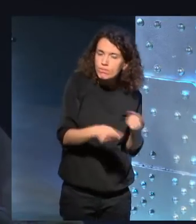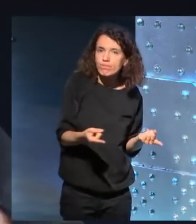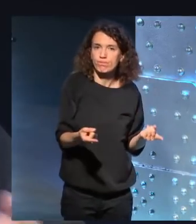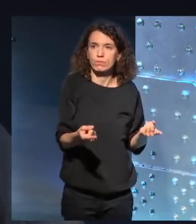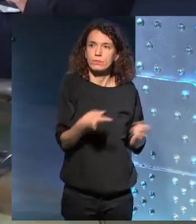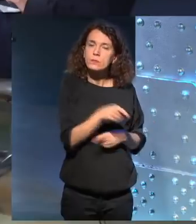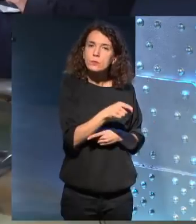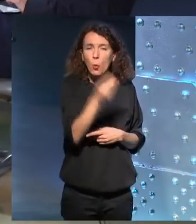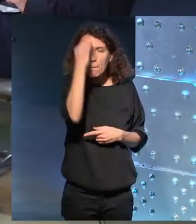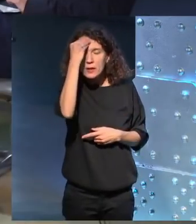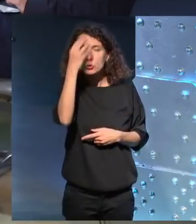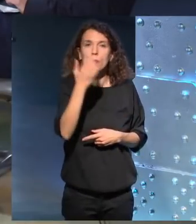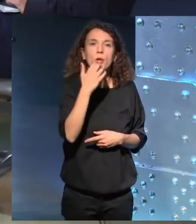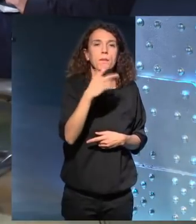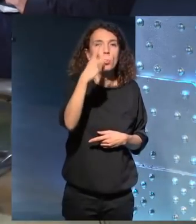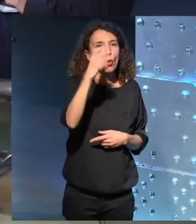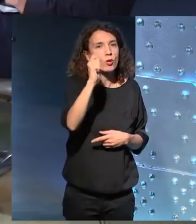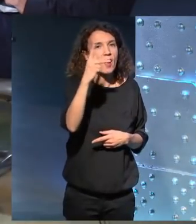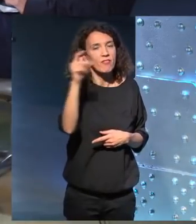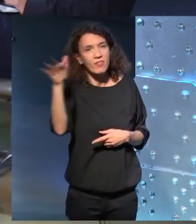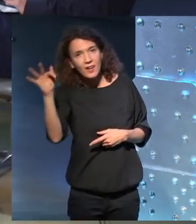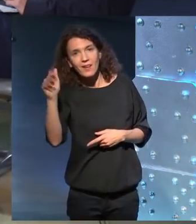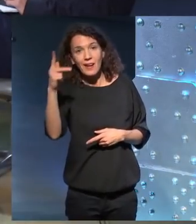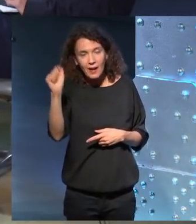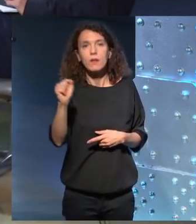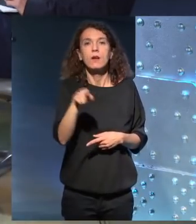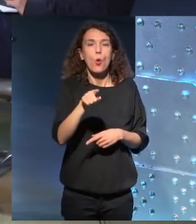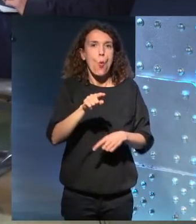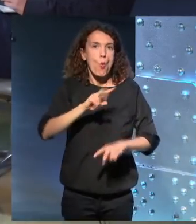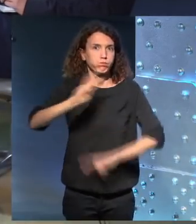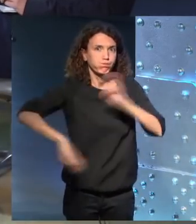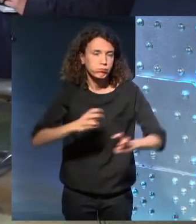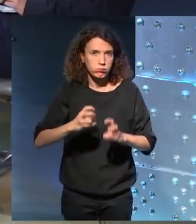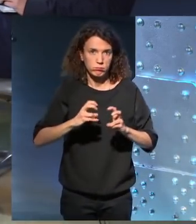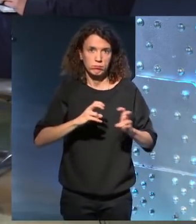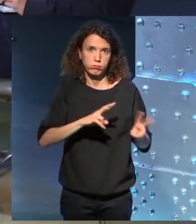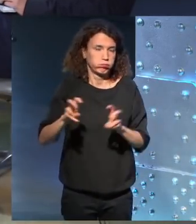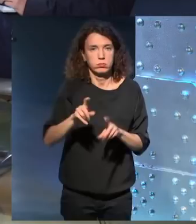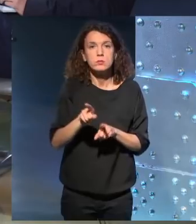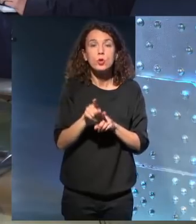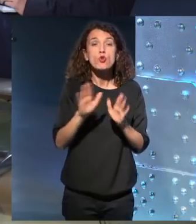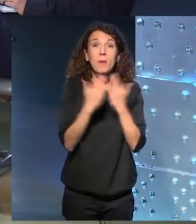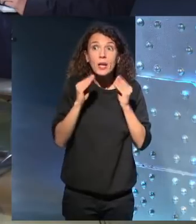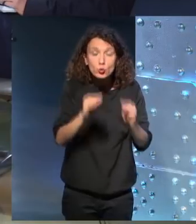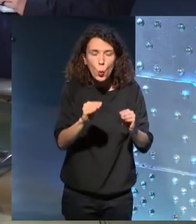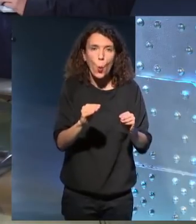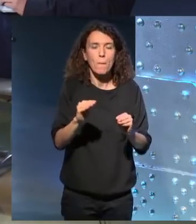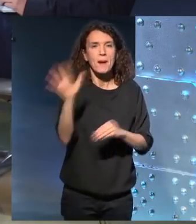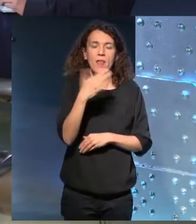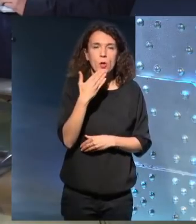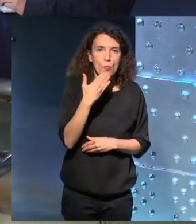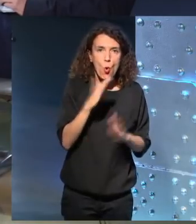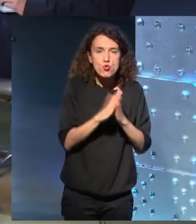¿no? Y si uno piensa, por ejemplo, Kafka, fue el gran renovador, pero una novela de Kafka parece una novela